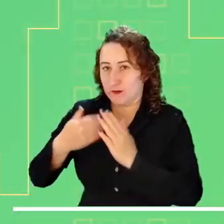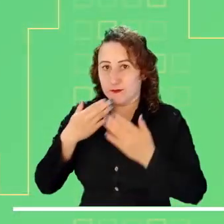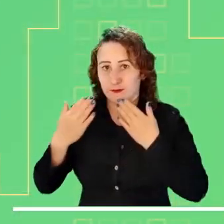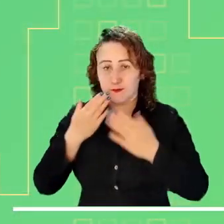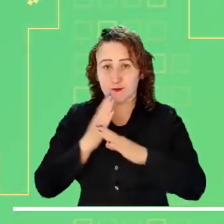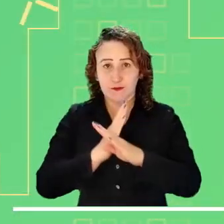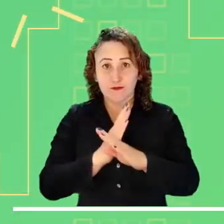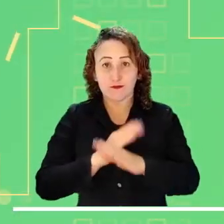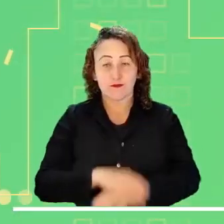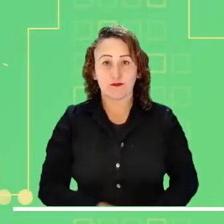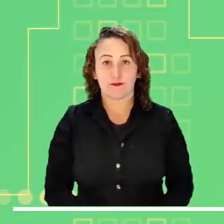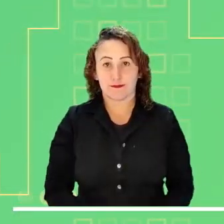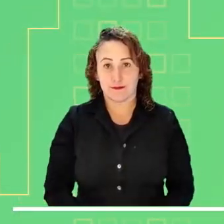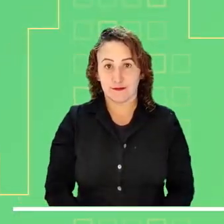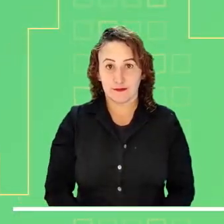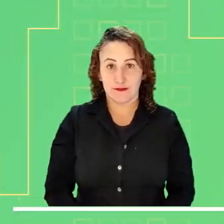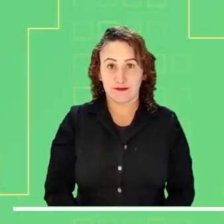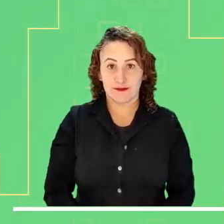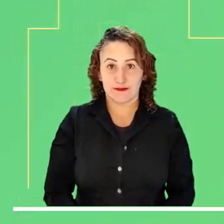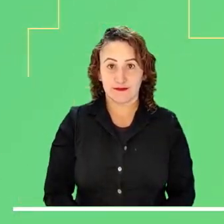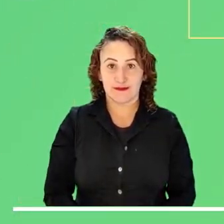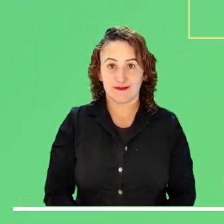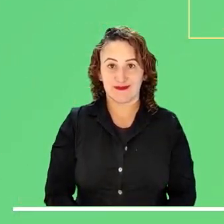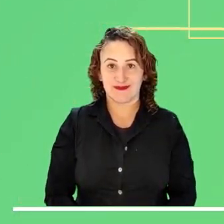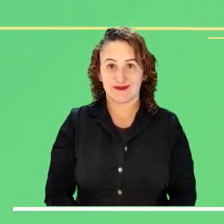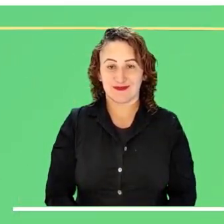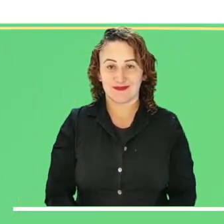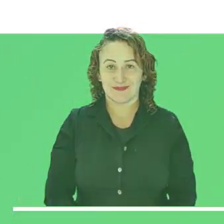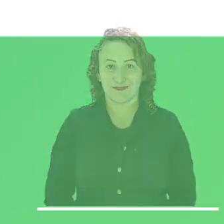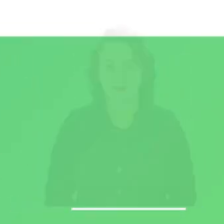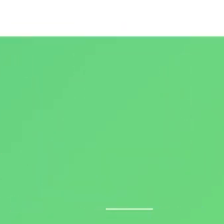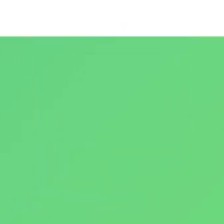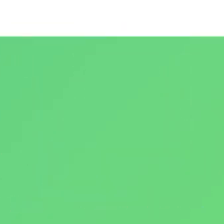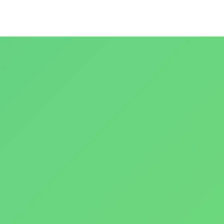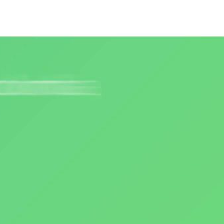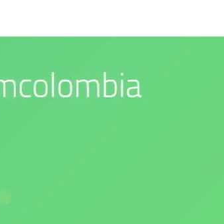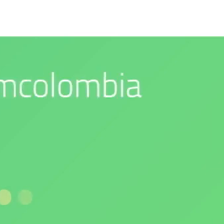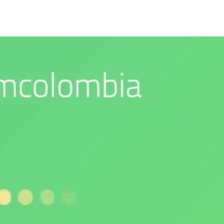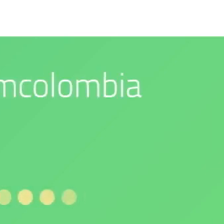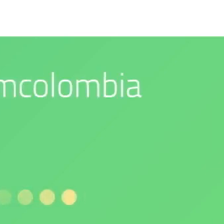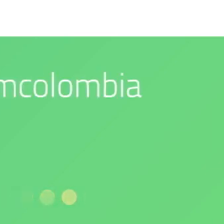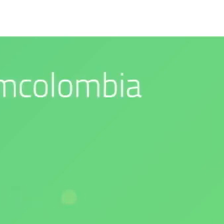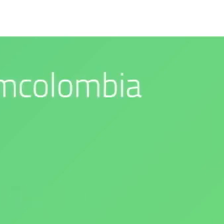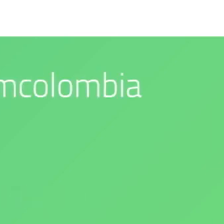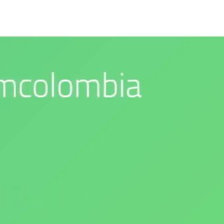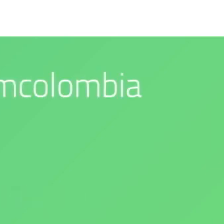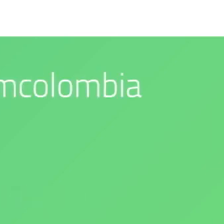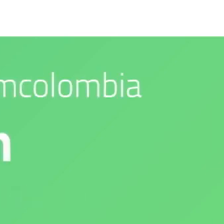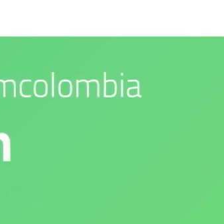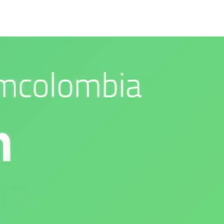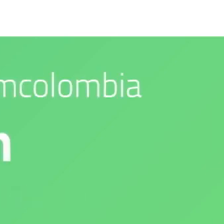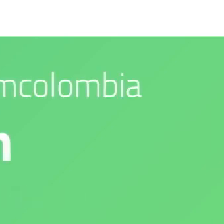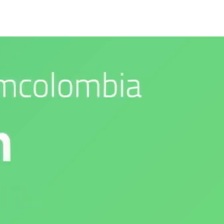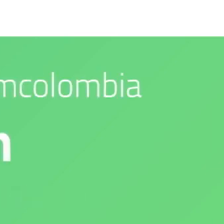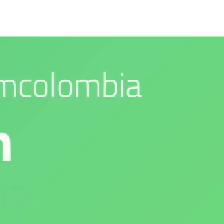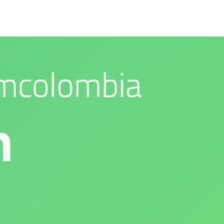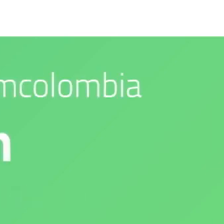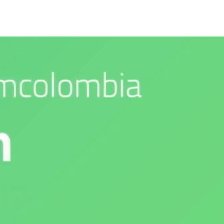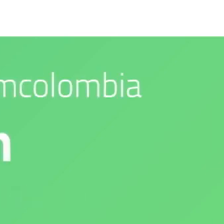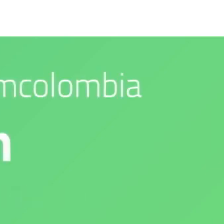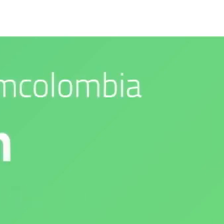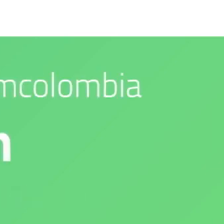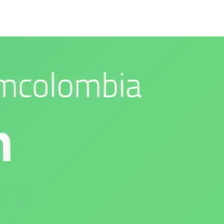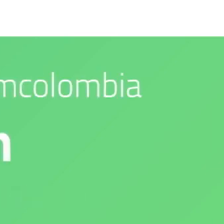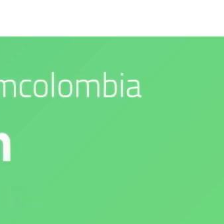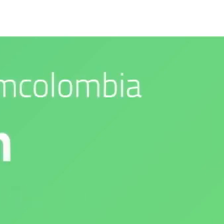Síguenos en nuestras redes sociales. Nuestro compromiso es con el medio ambiente. IDEAM es confianza y